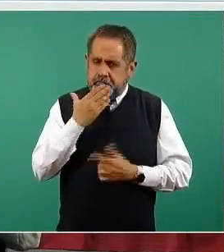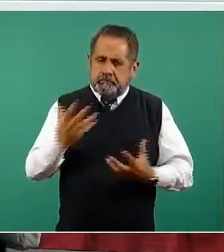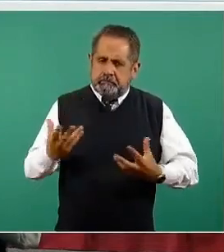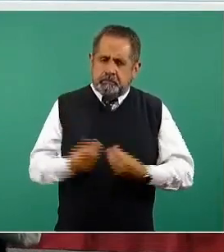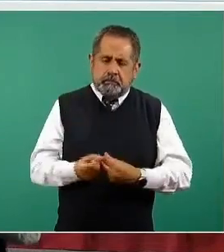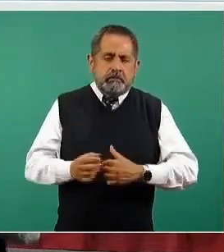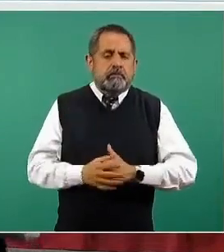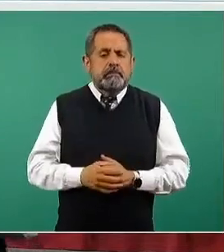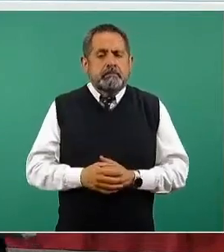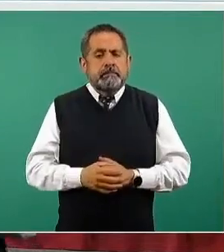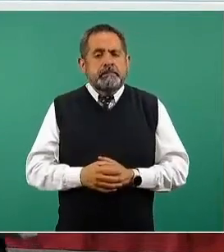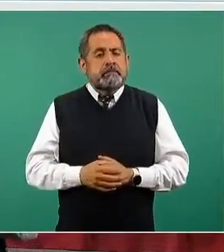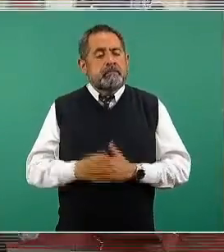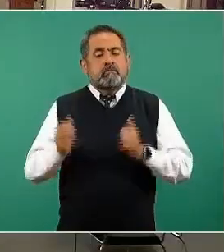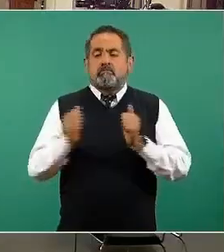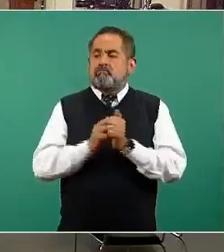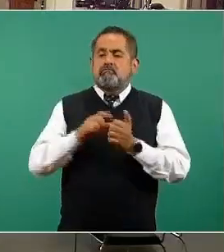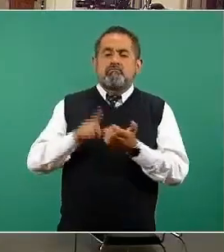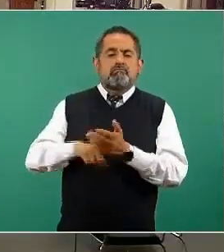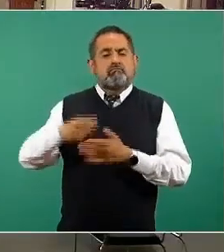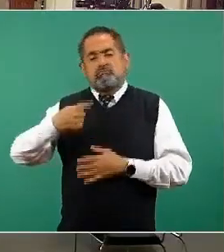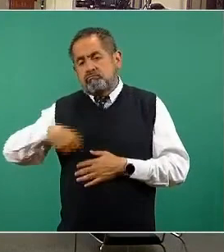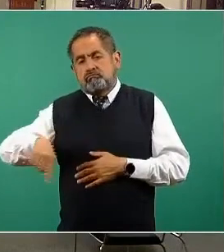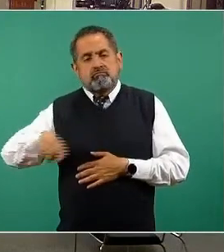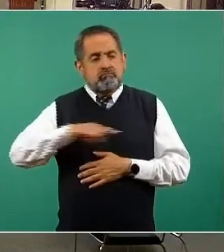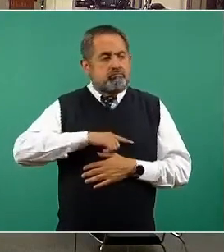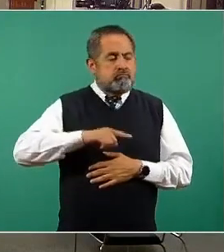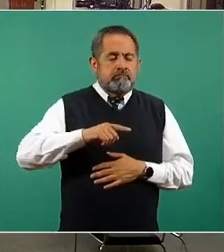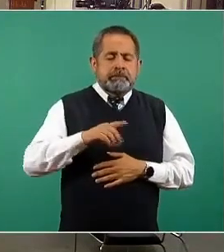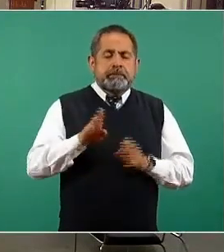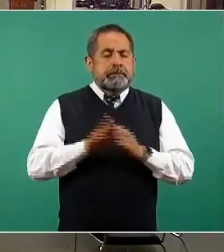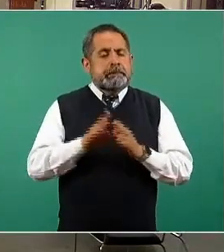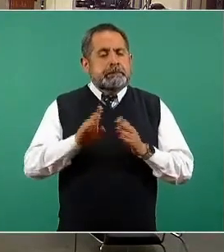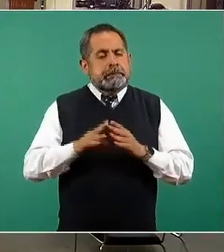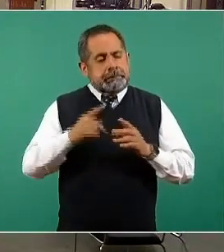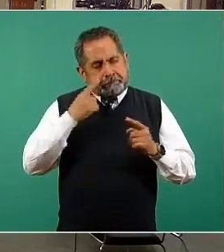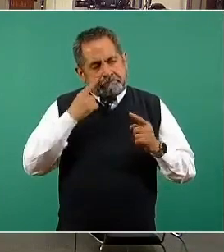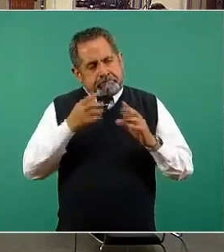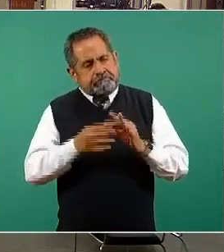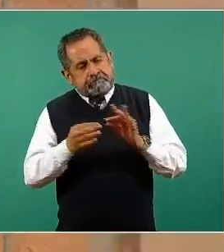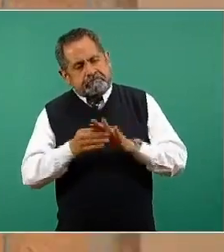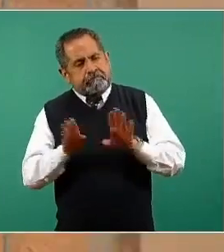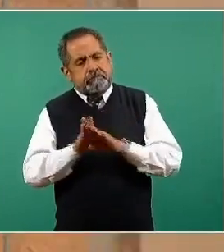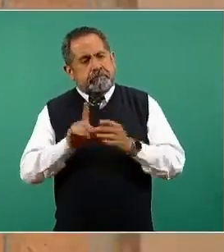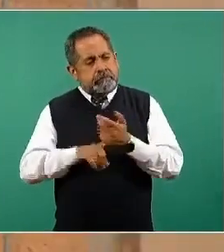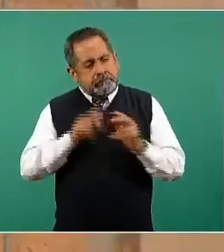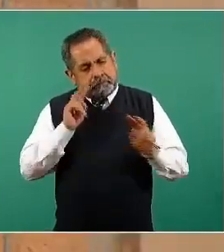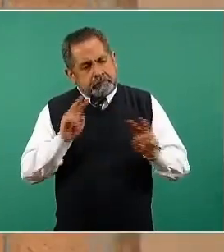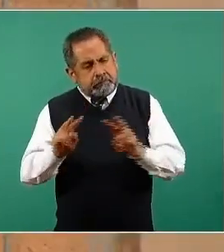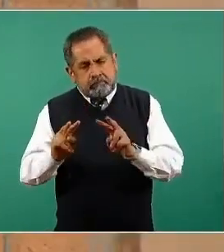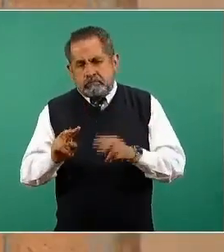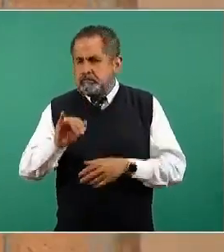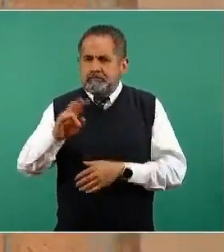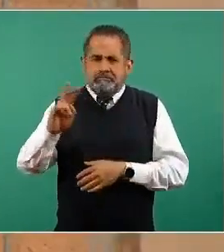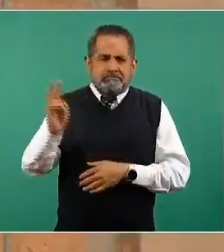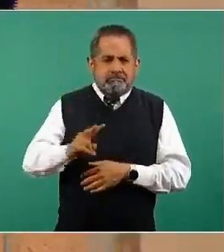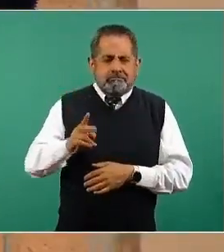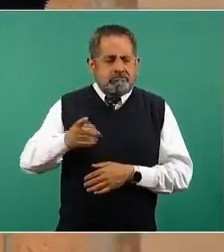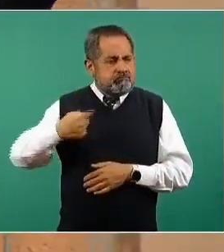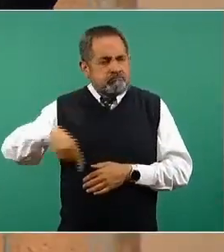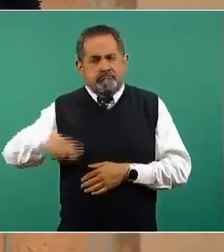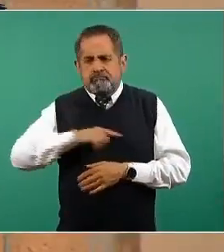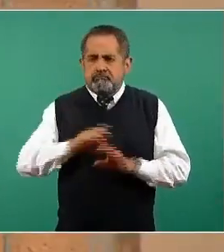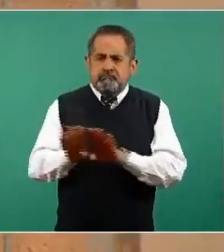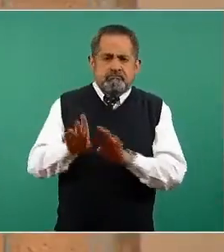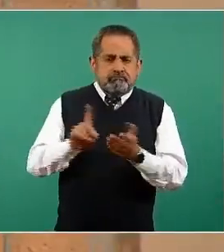De la mano del comportamiento de la curva epidémica, podemos también ver nuestro indicador de